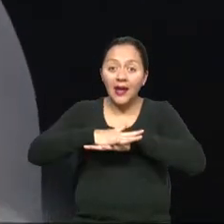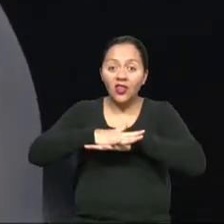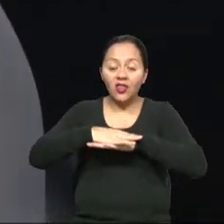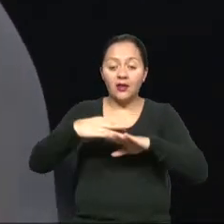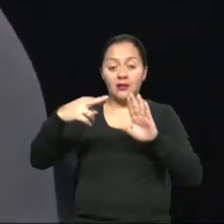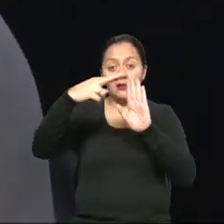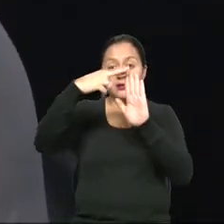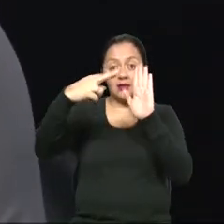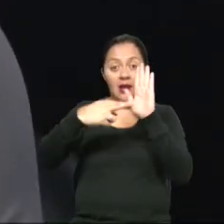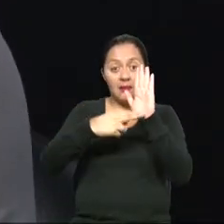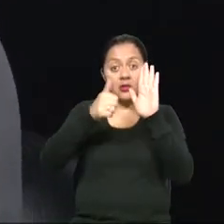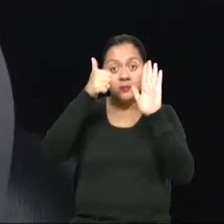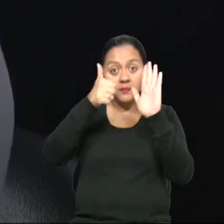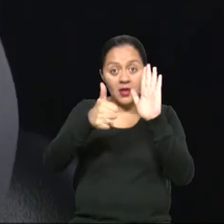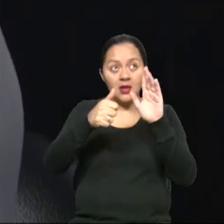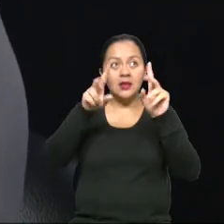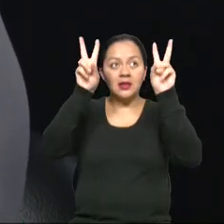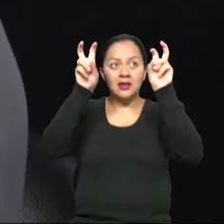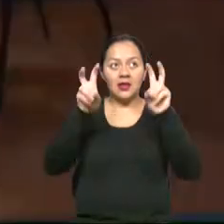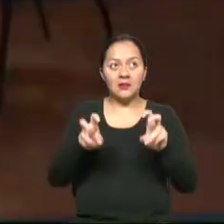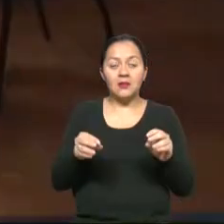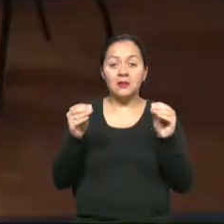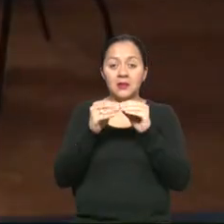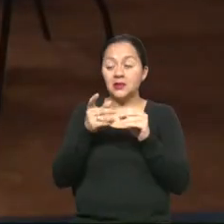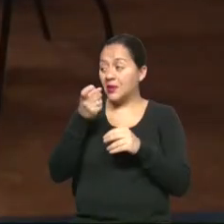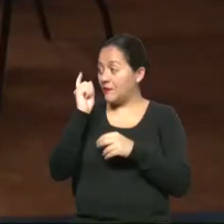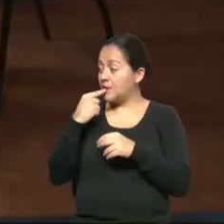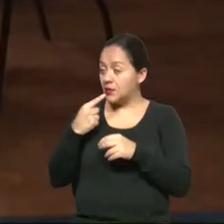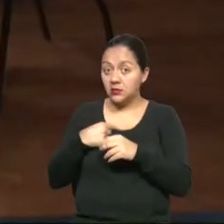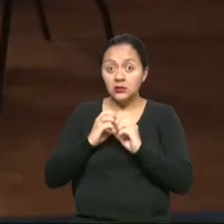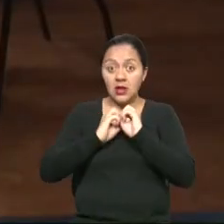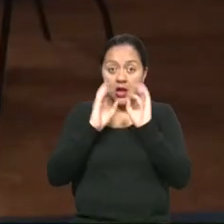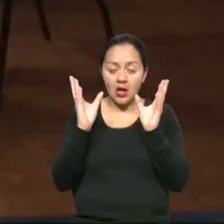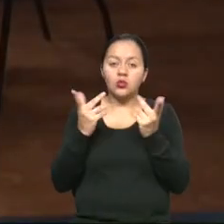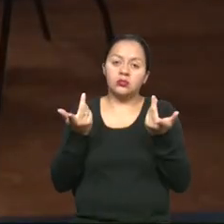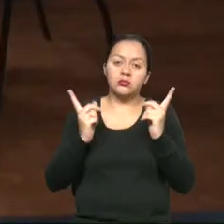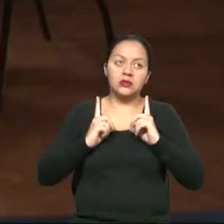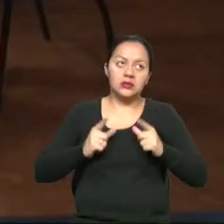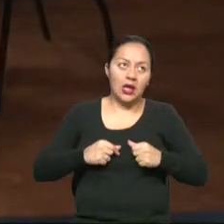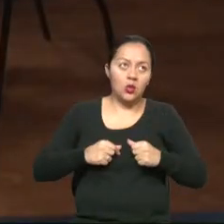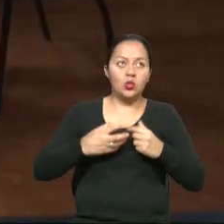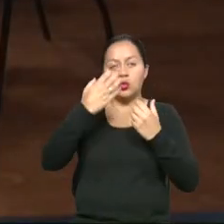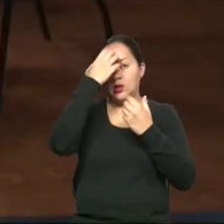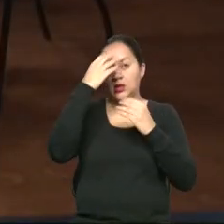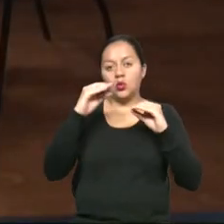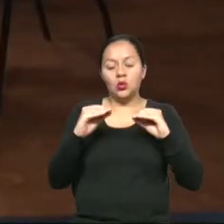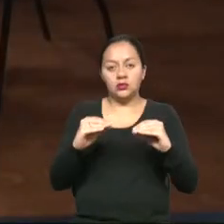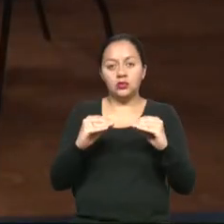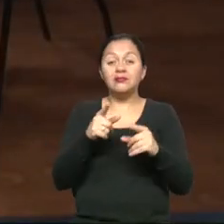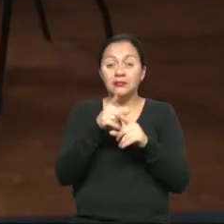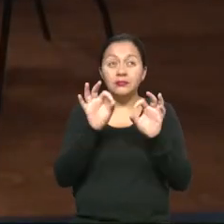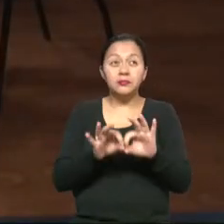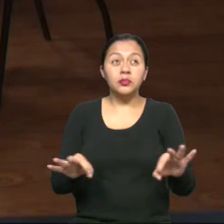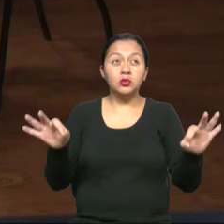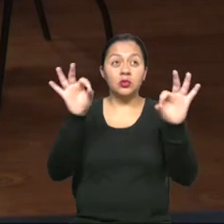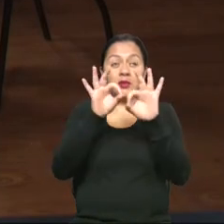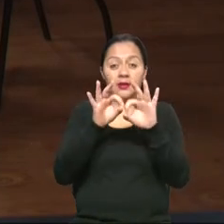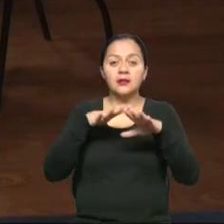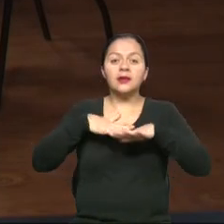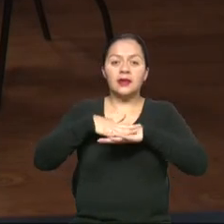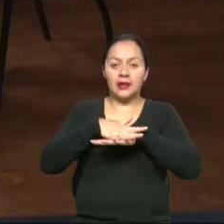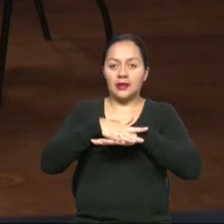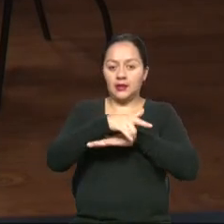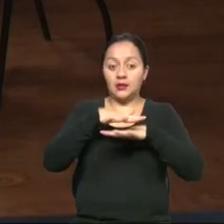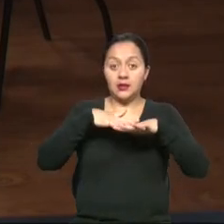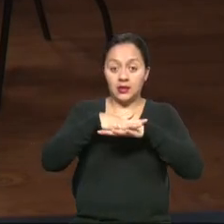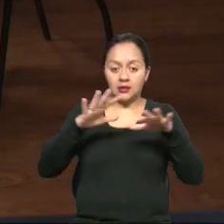abarcar más temáticas. Un poco la especificidad que decía Javier hace un momento en el ámbito de lo que es la salud, de la educación. ¿Esa era la importancia de las redes? Para